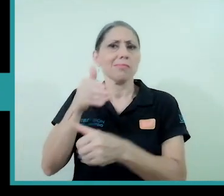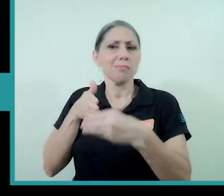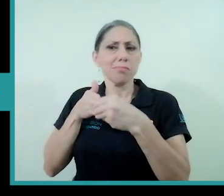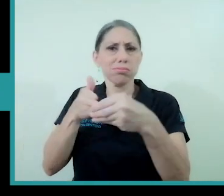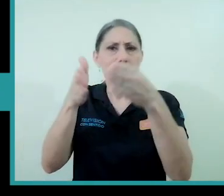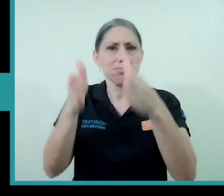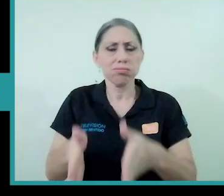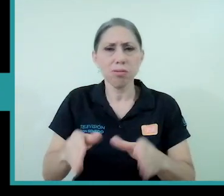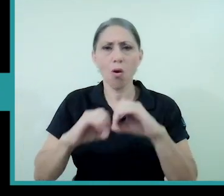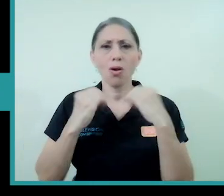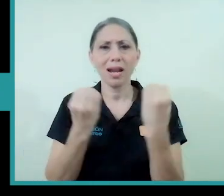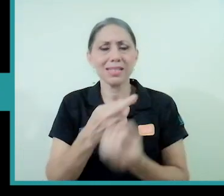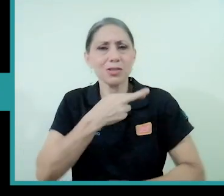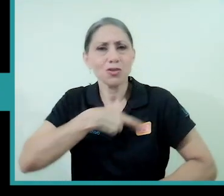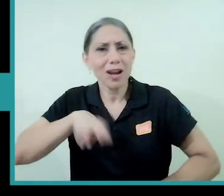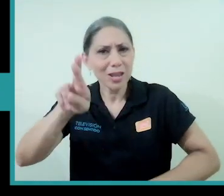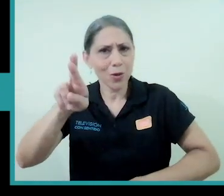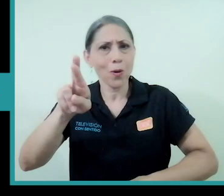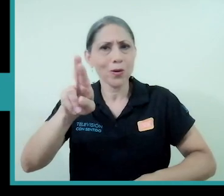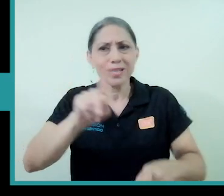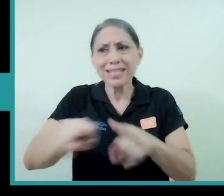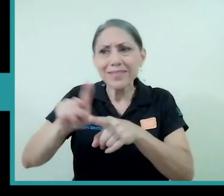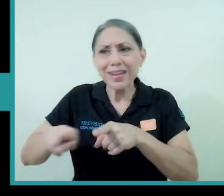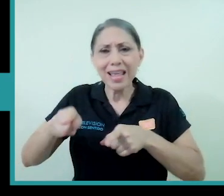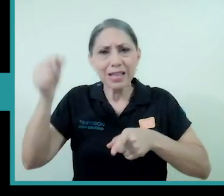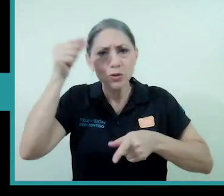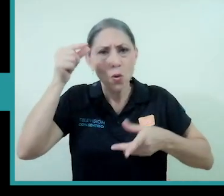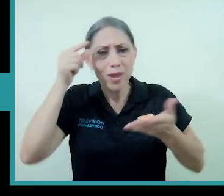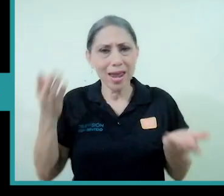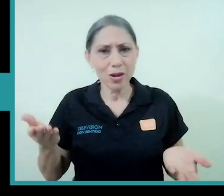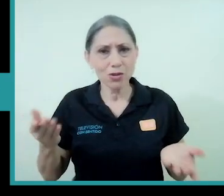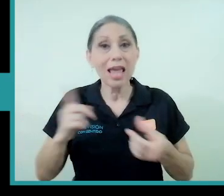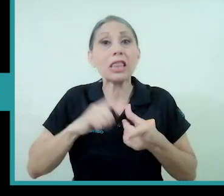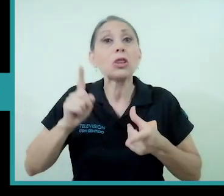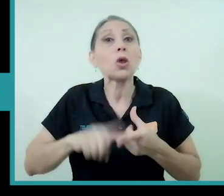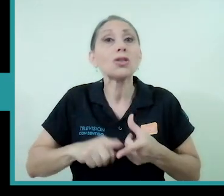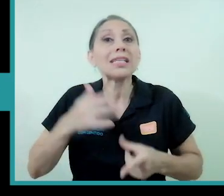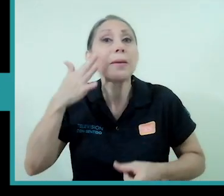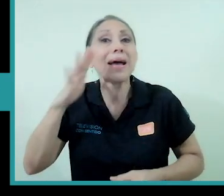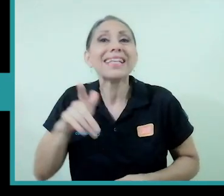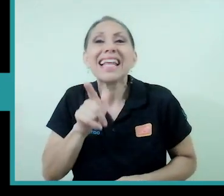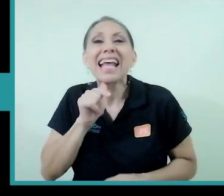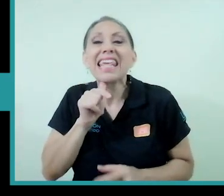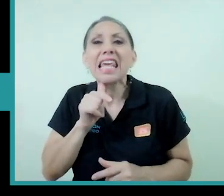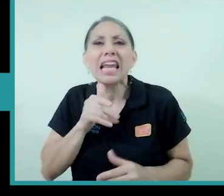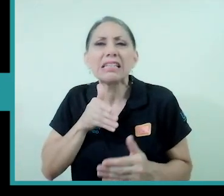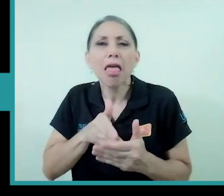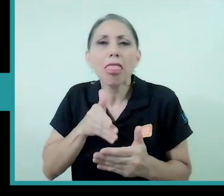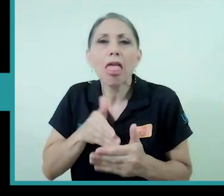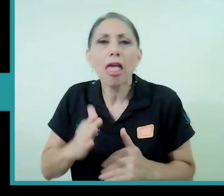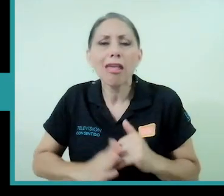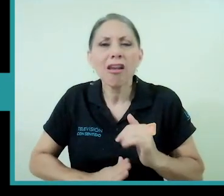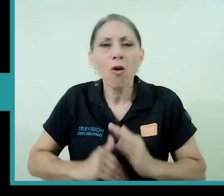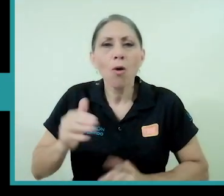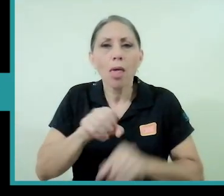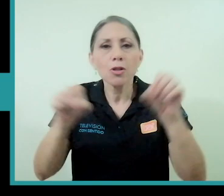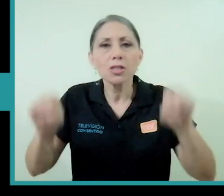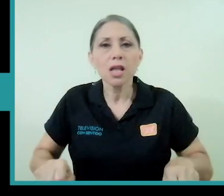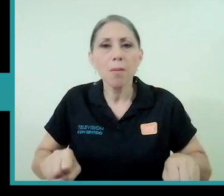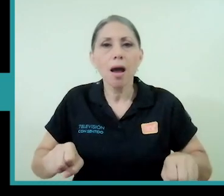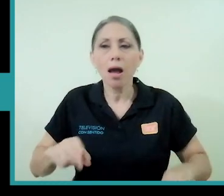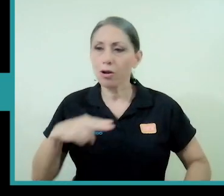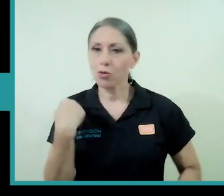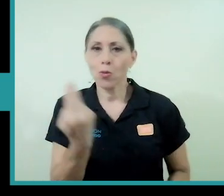religiosas de los gobiernos entonces las que pareciera que estamos incomodando el sistema somos las mujeres